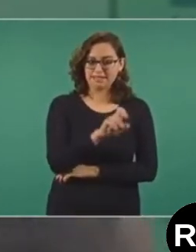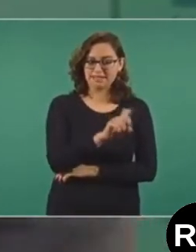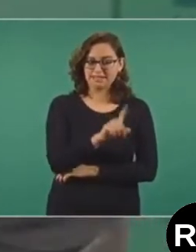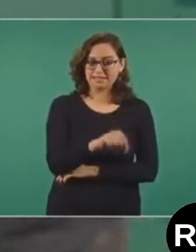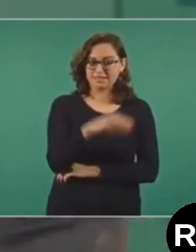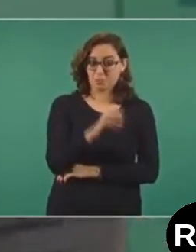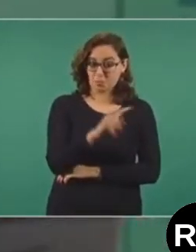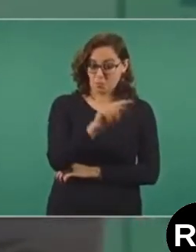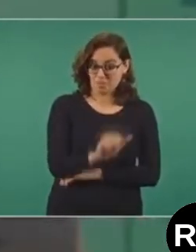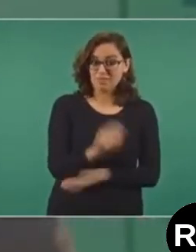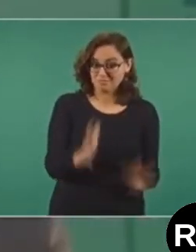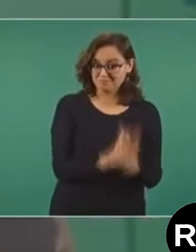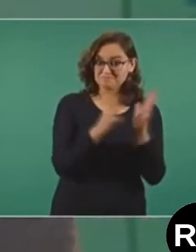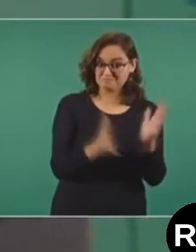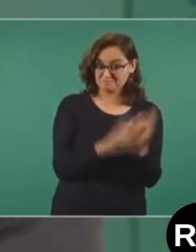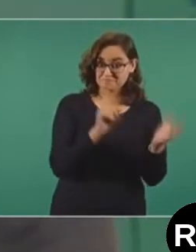gobernador?